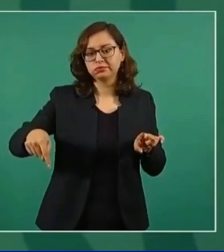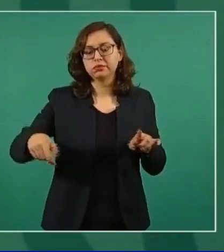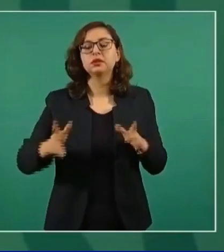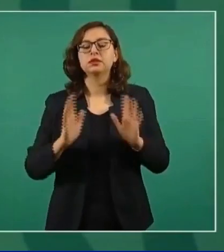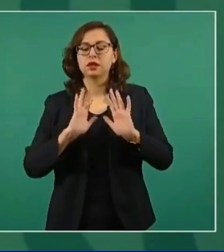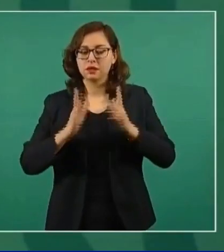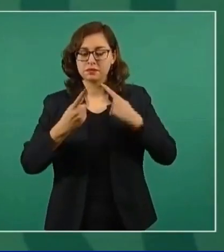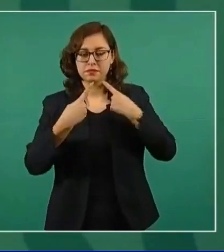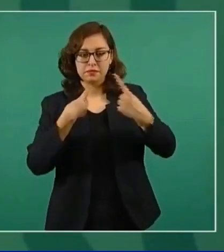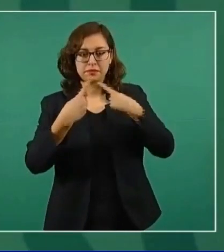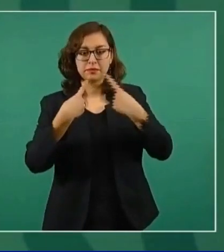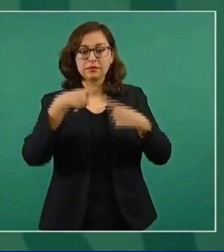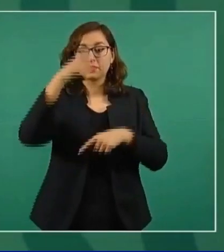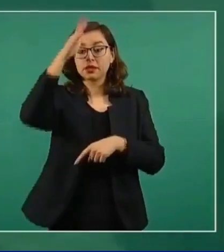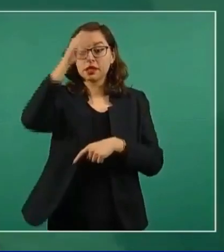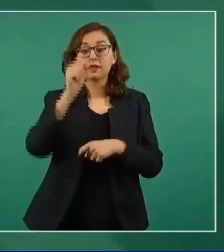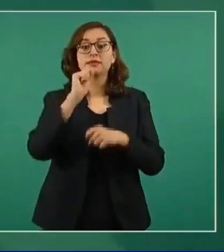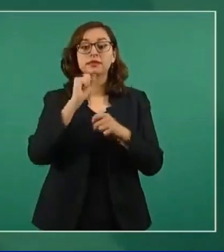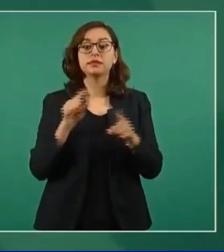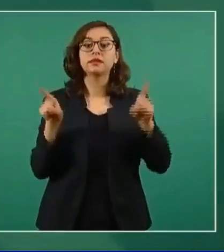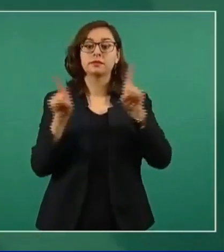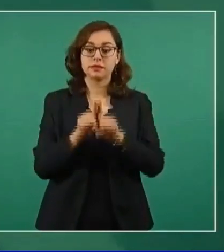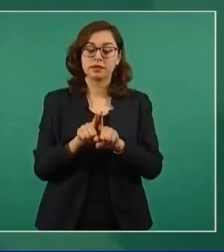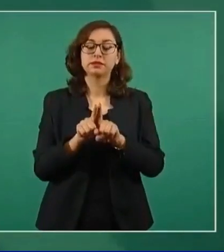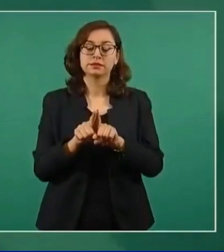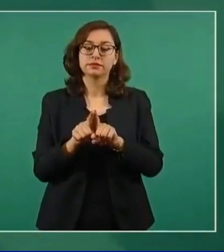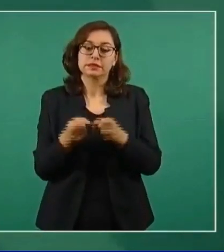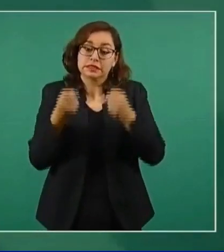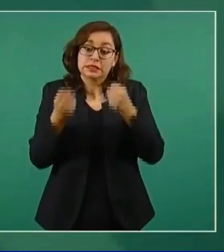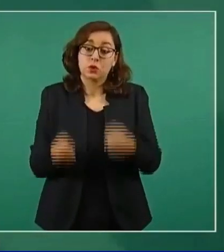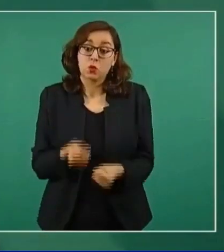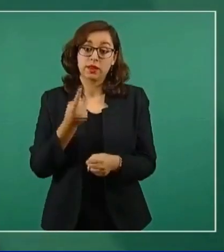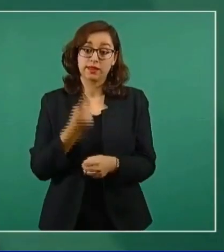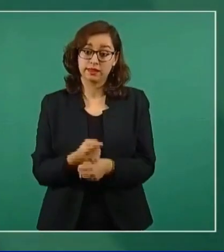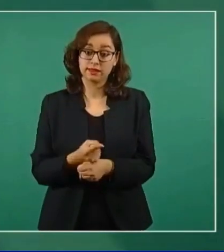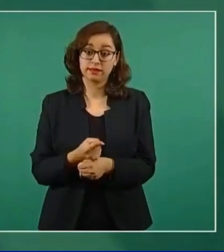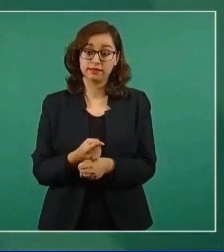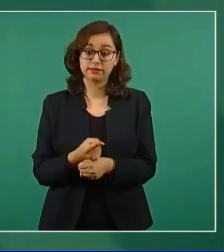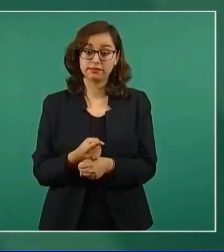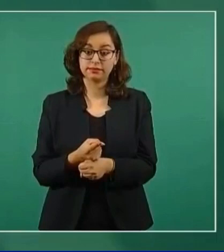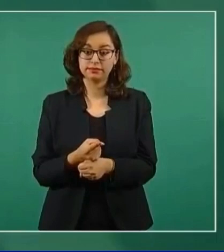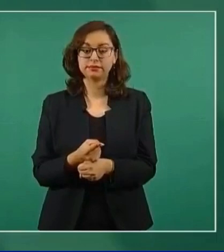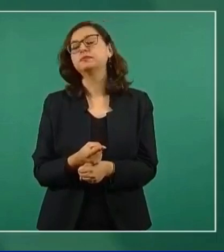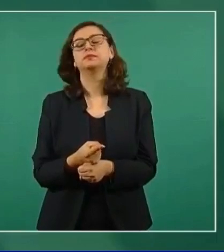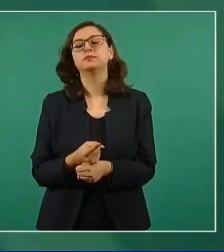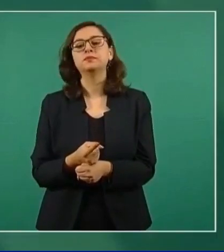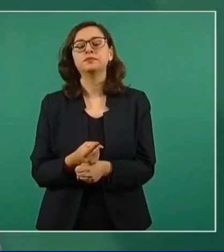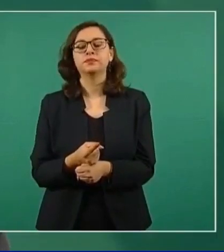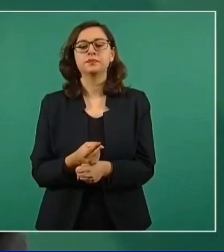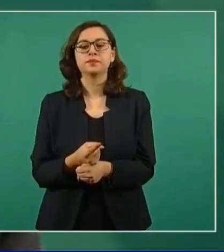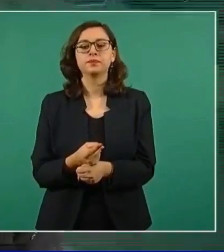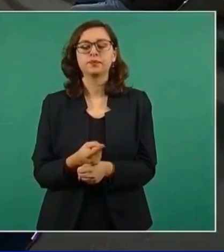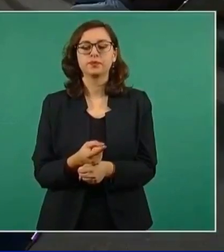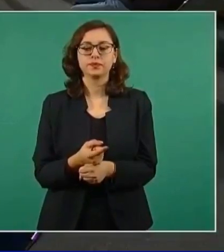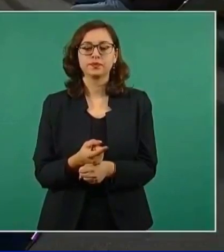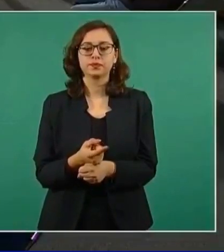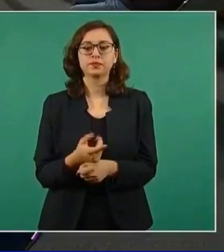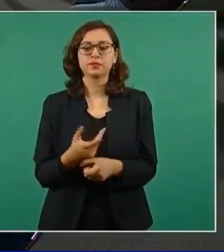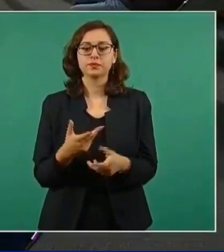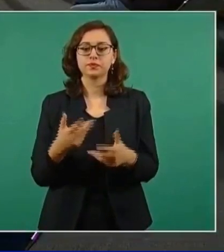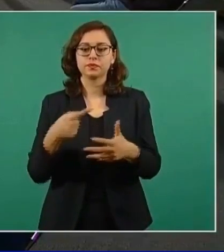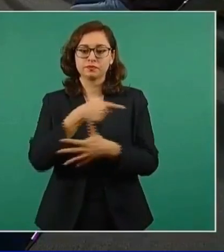y se vio el tema de seguridad. Y vamos a